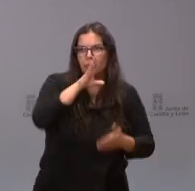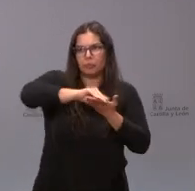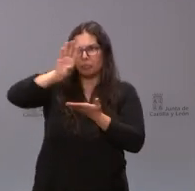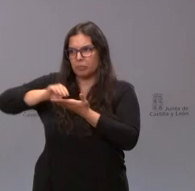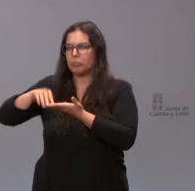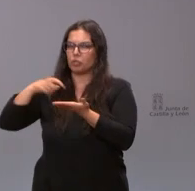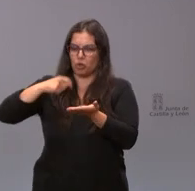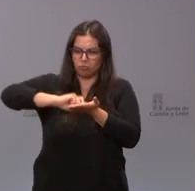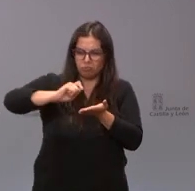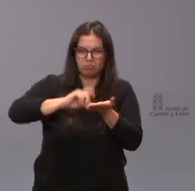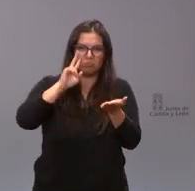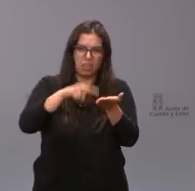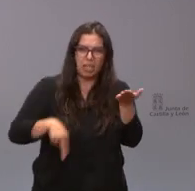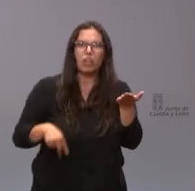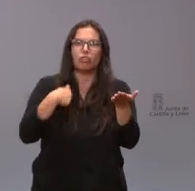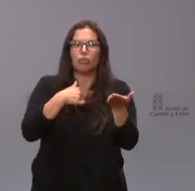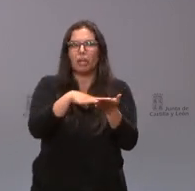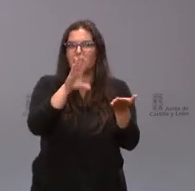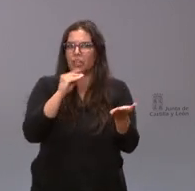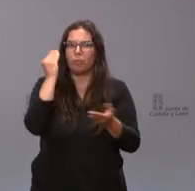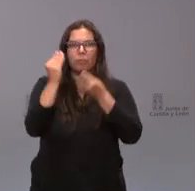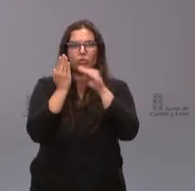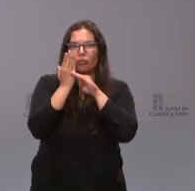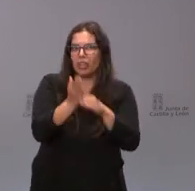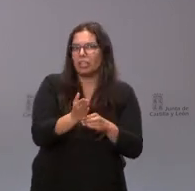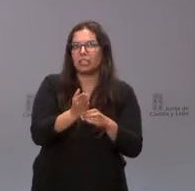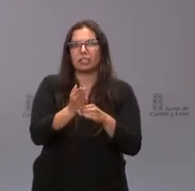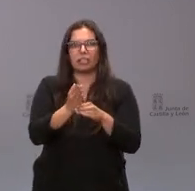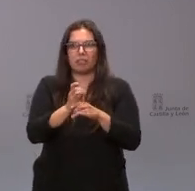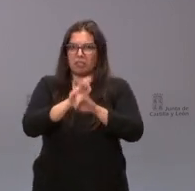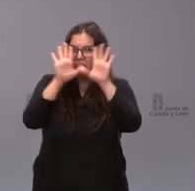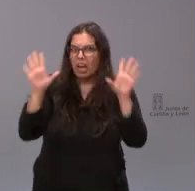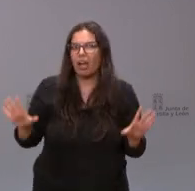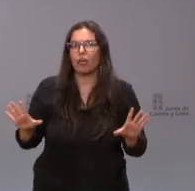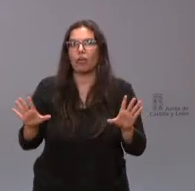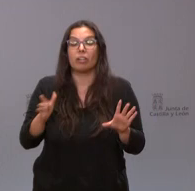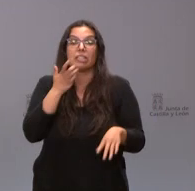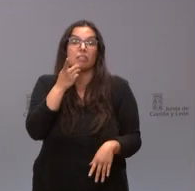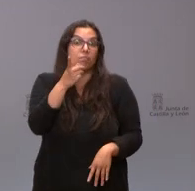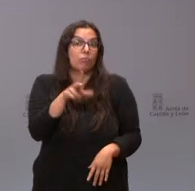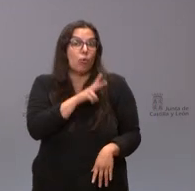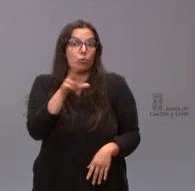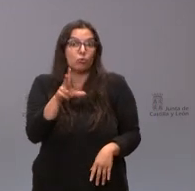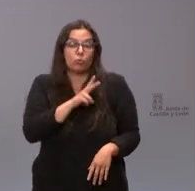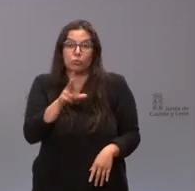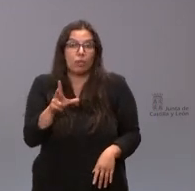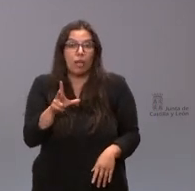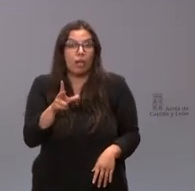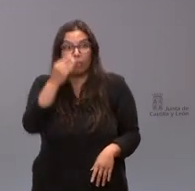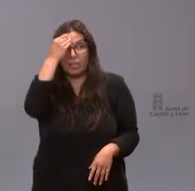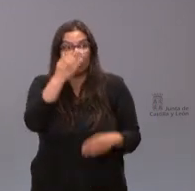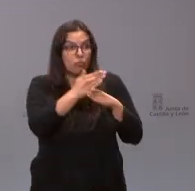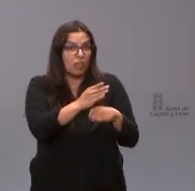las he entendido esas explicaciones a mí me parecen suficientemente aclaratorias y si a no le parecen